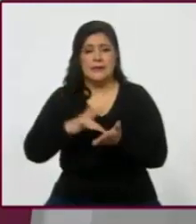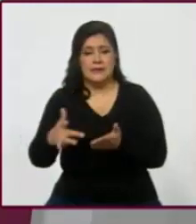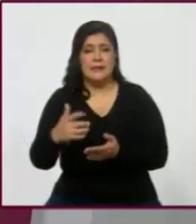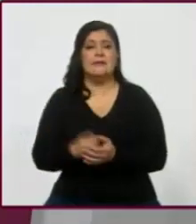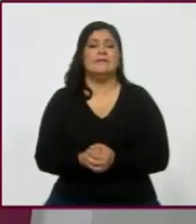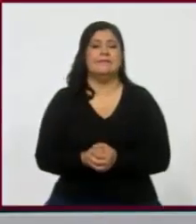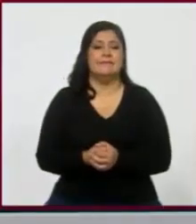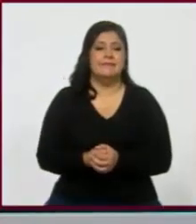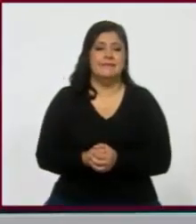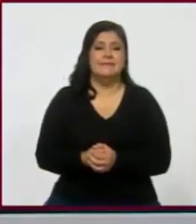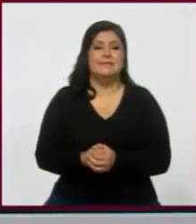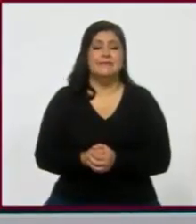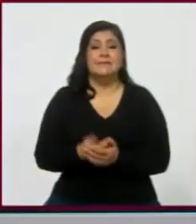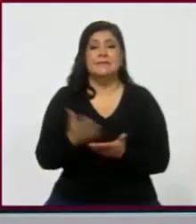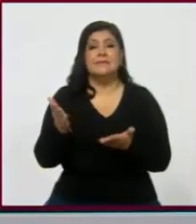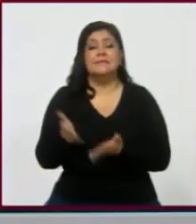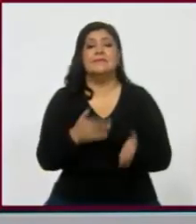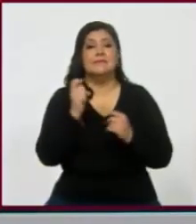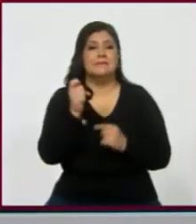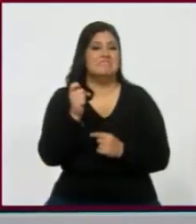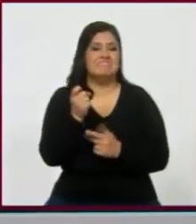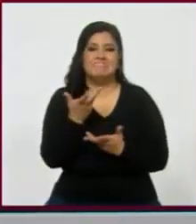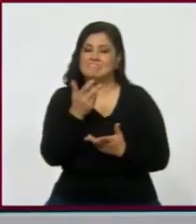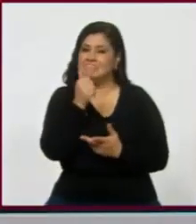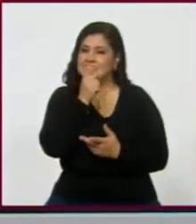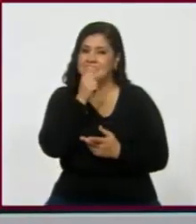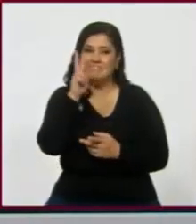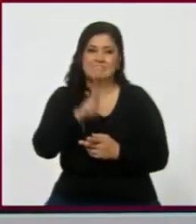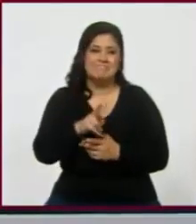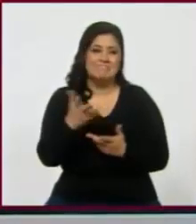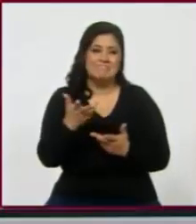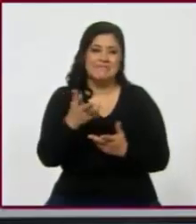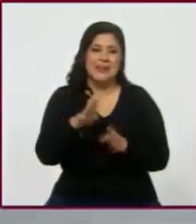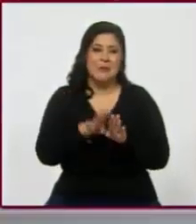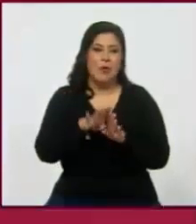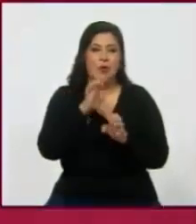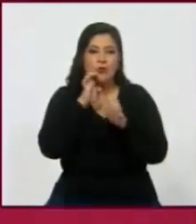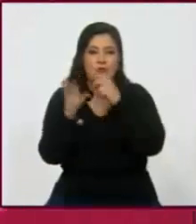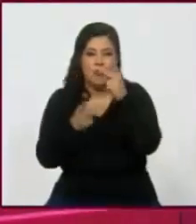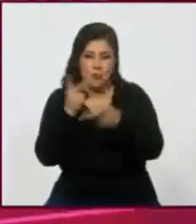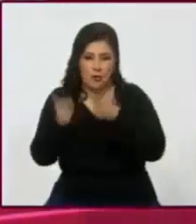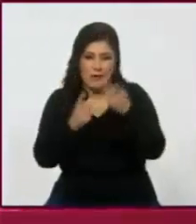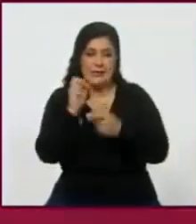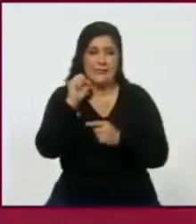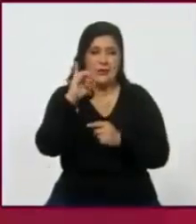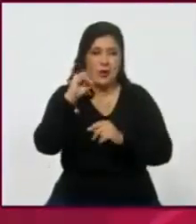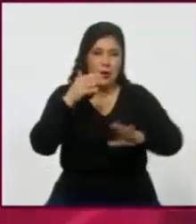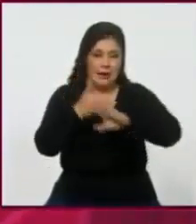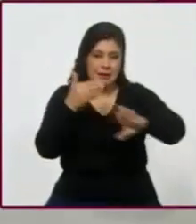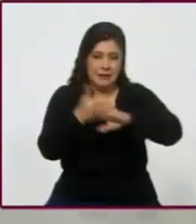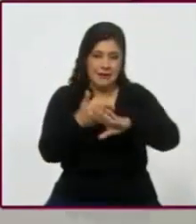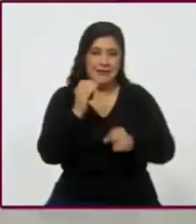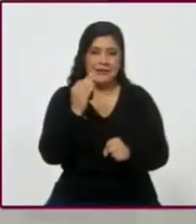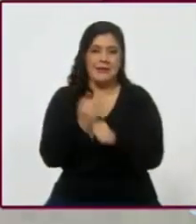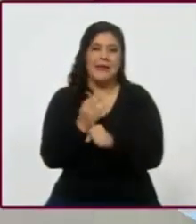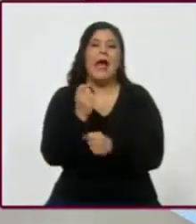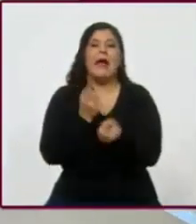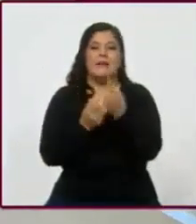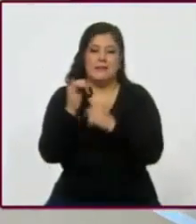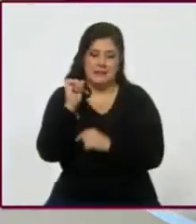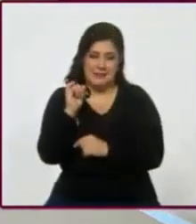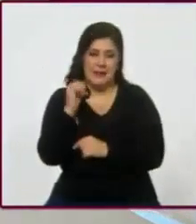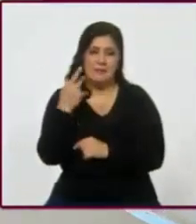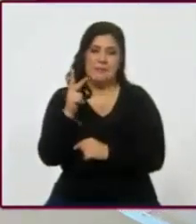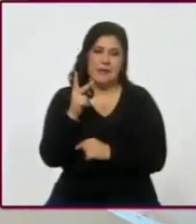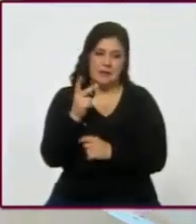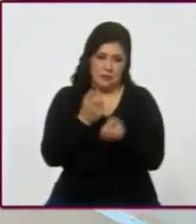Bueno, ahora sí que no le han dado a los encuestadores. Bueno, sí les han dado, ¿eh? Algunos, me creo, Paco. ¿Cómo estás? No, pero